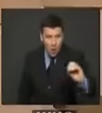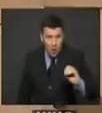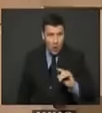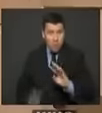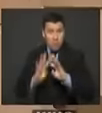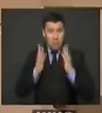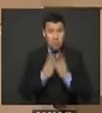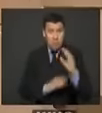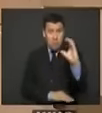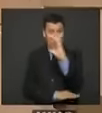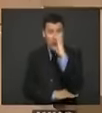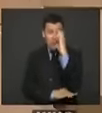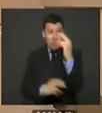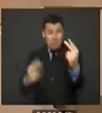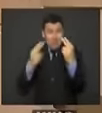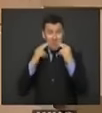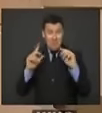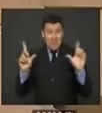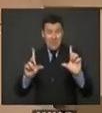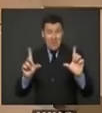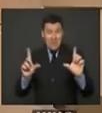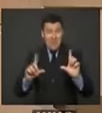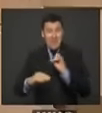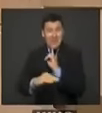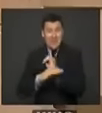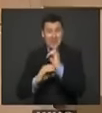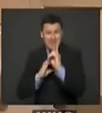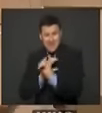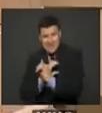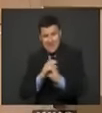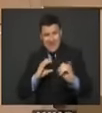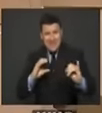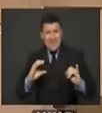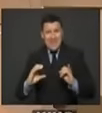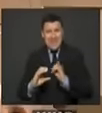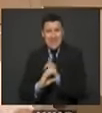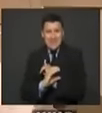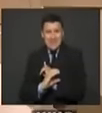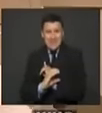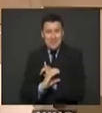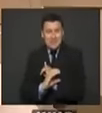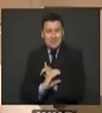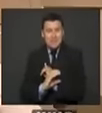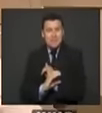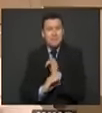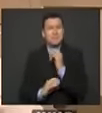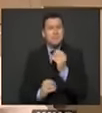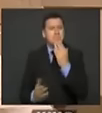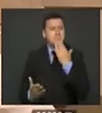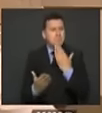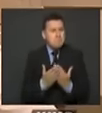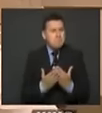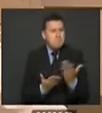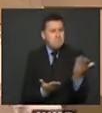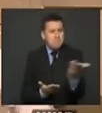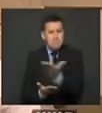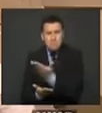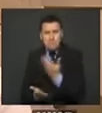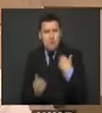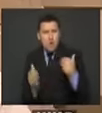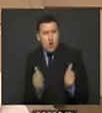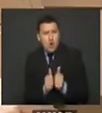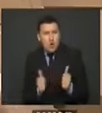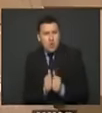por el canal institucional. Le agradezco muchísimo a los señores funcionarios que nos acompañan.